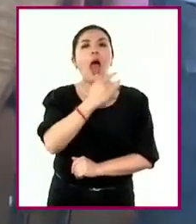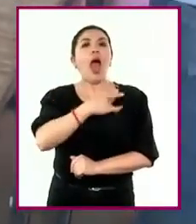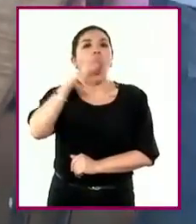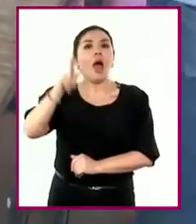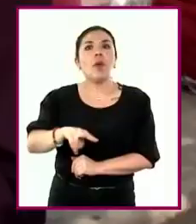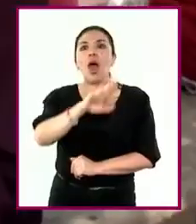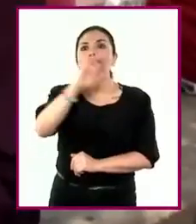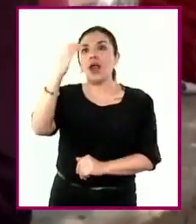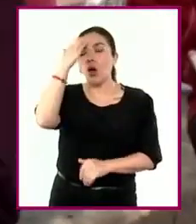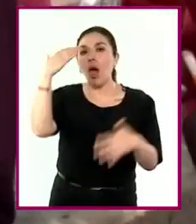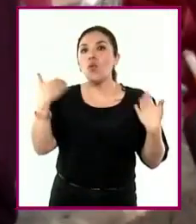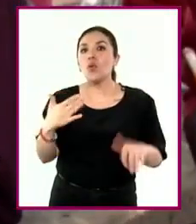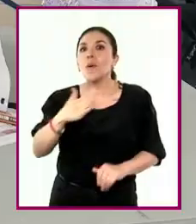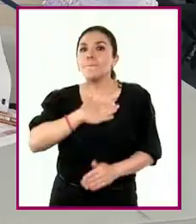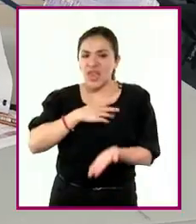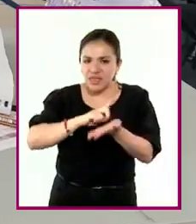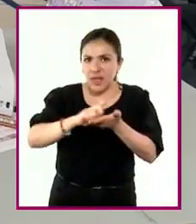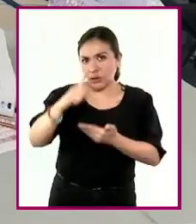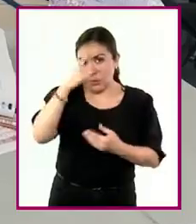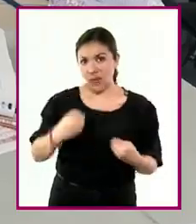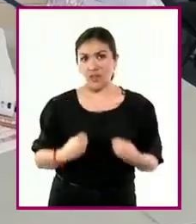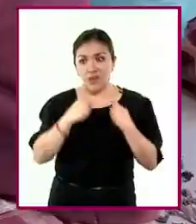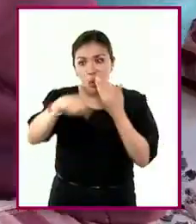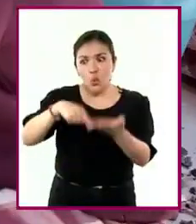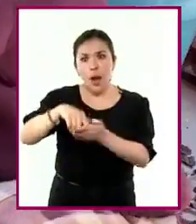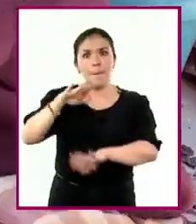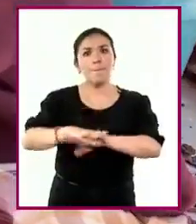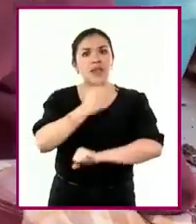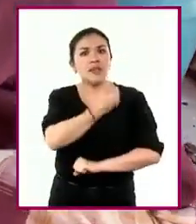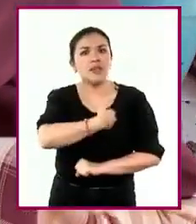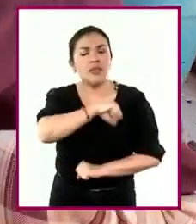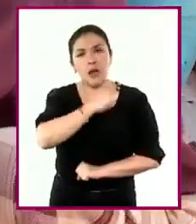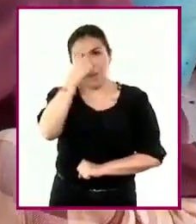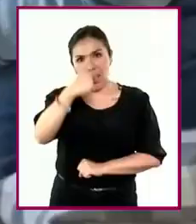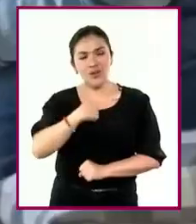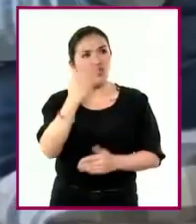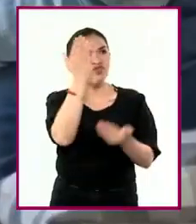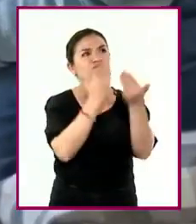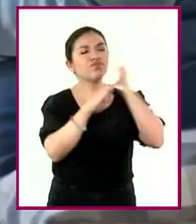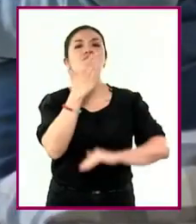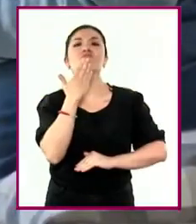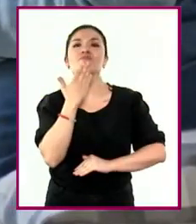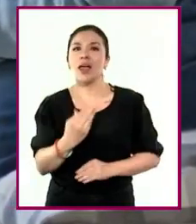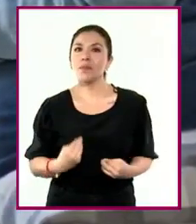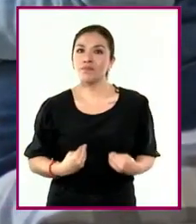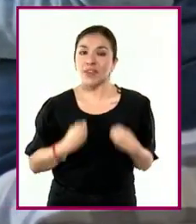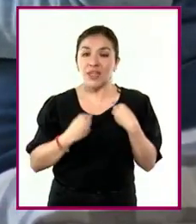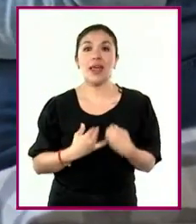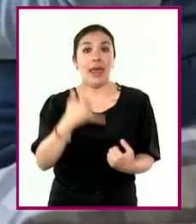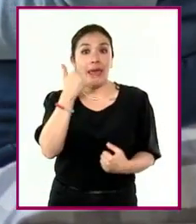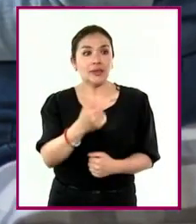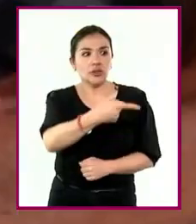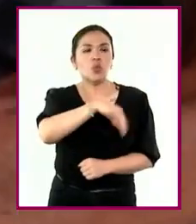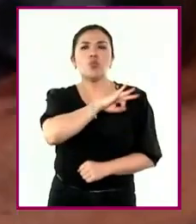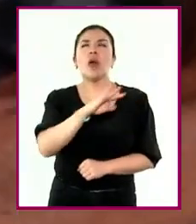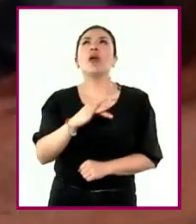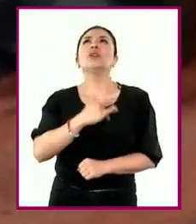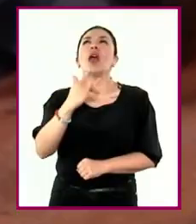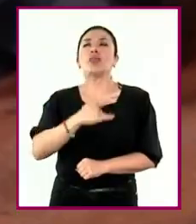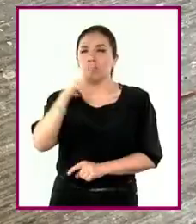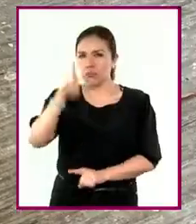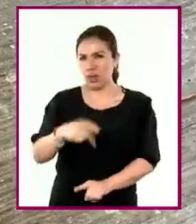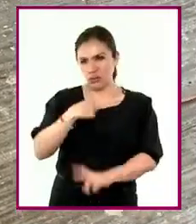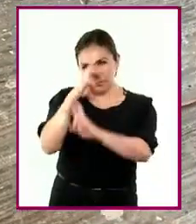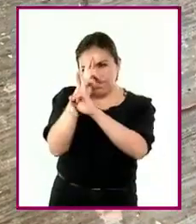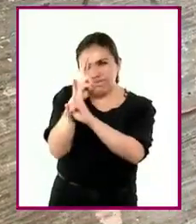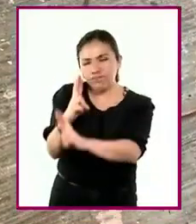reconozcan y ejercen su derecho a un ambiente sano, adecuado para su desarrollo y bienestar, y se comprometan